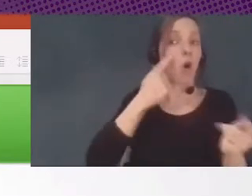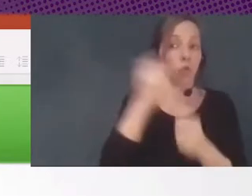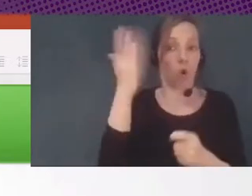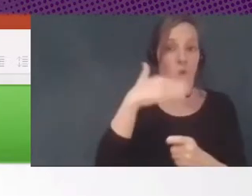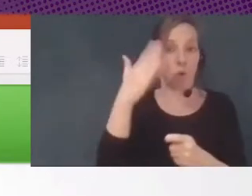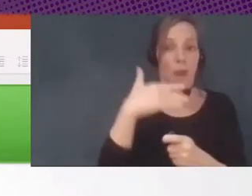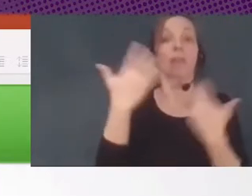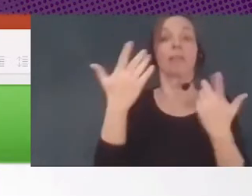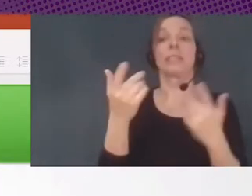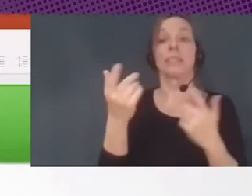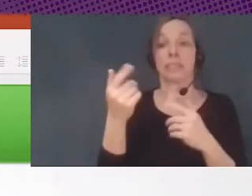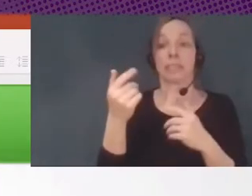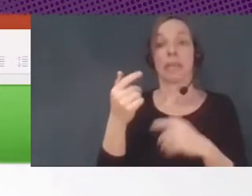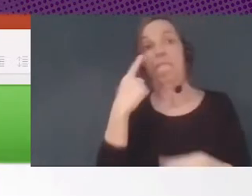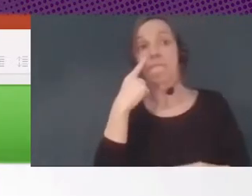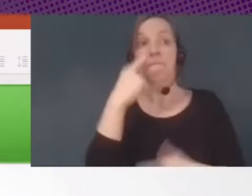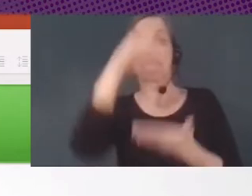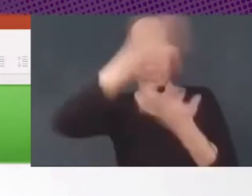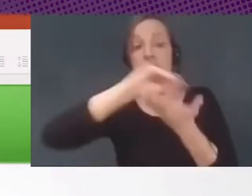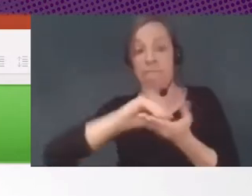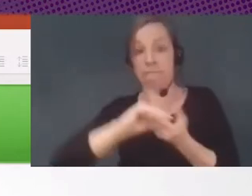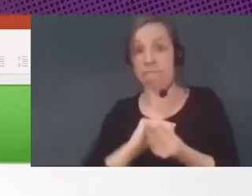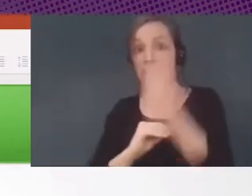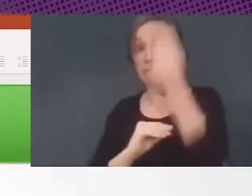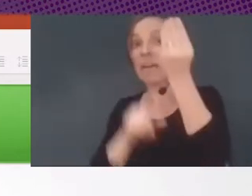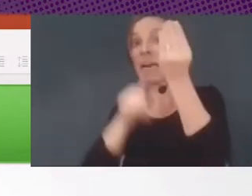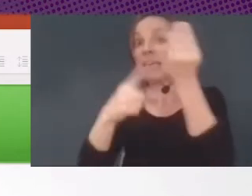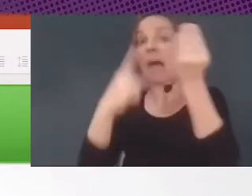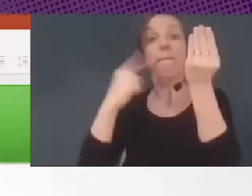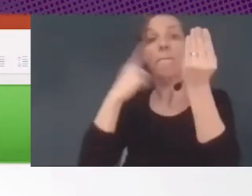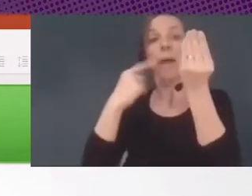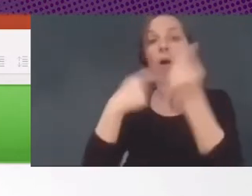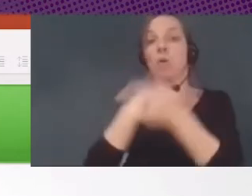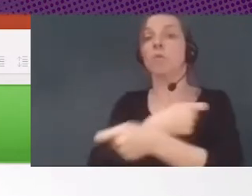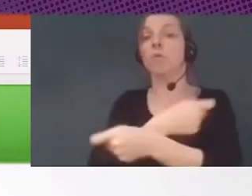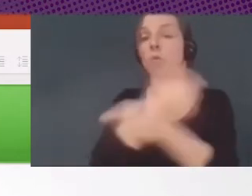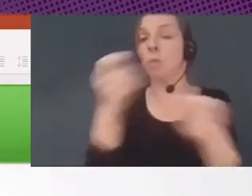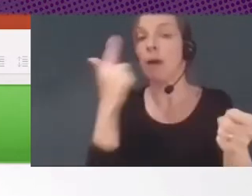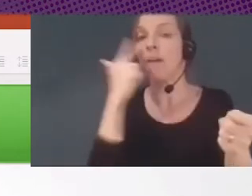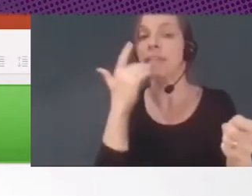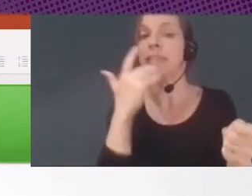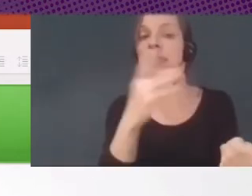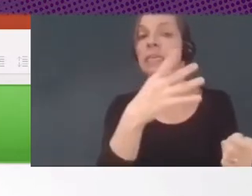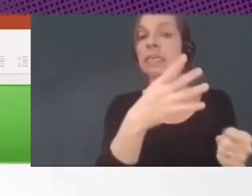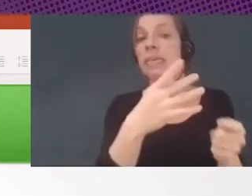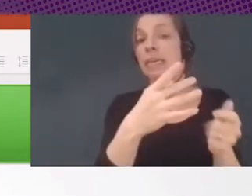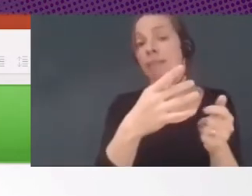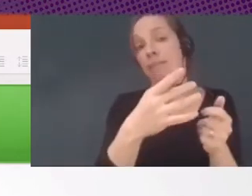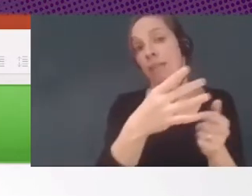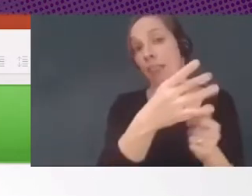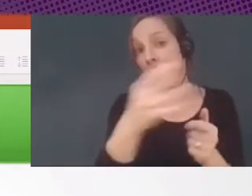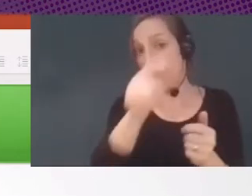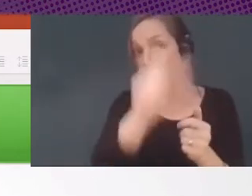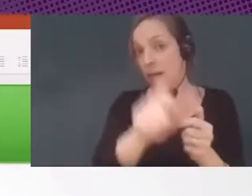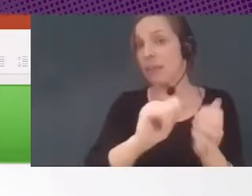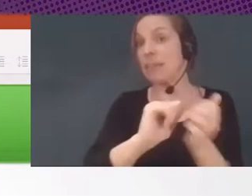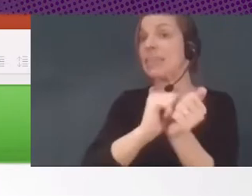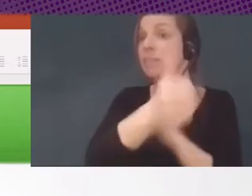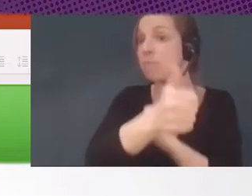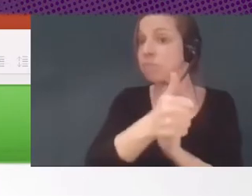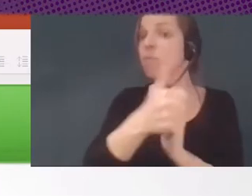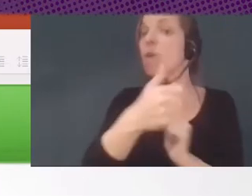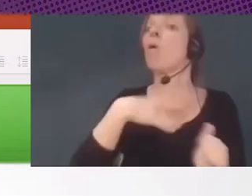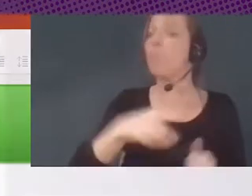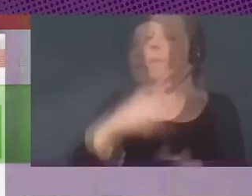los bancos para saber si la persona que iban a prestar podía ser una persona con la cual podían compartir